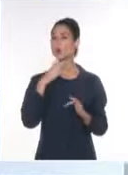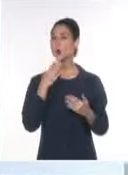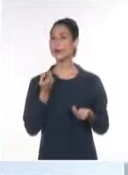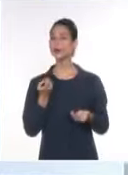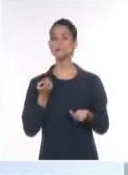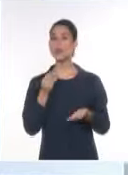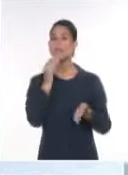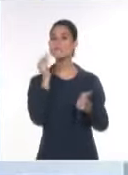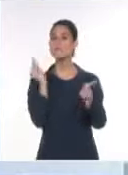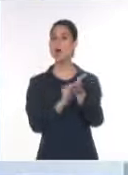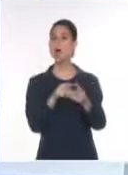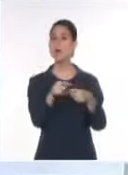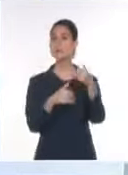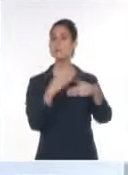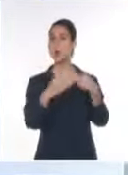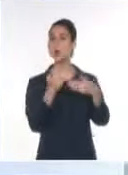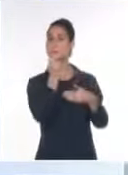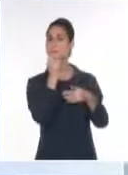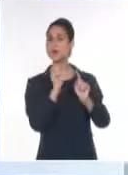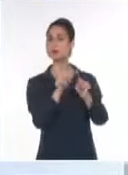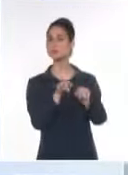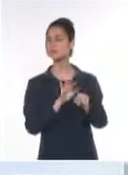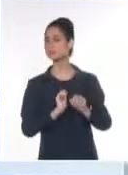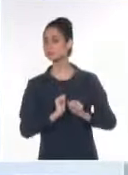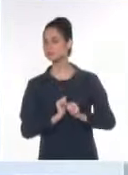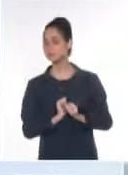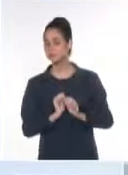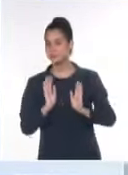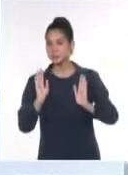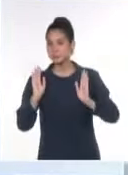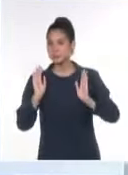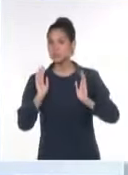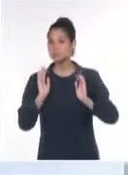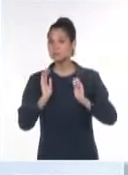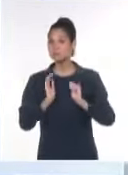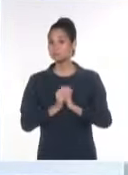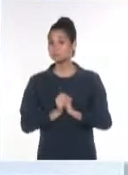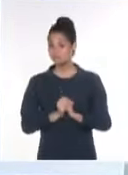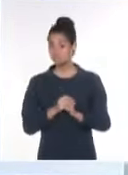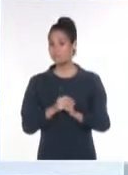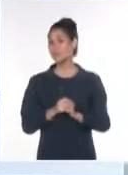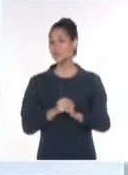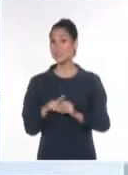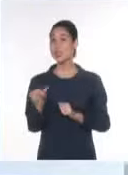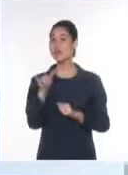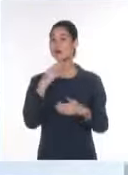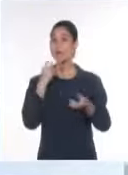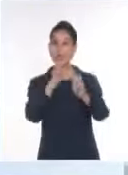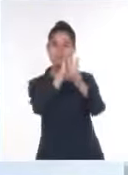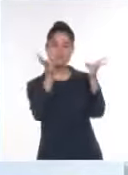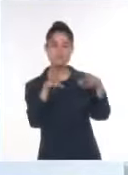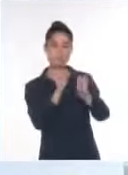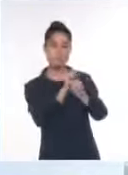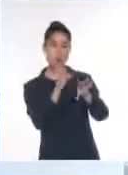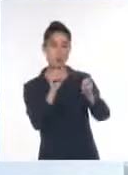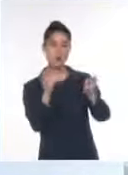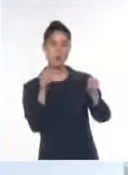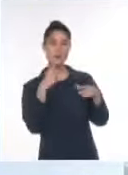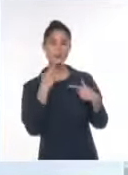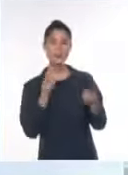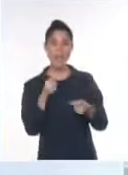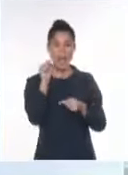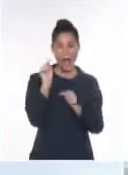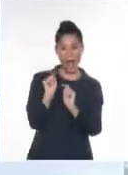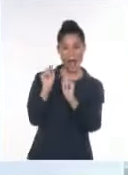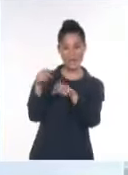por ahí, resultaba sospechoso. Pero la de Bacle, la mayor chapucería, fue cuando publicaron lo que ellos aseguraban que eran